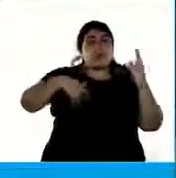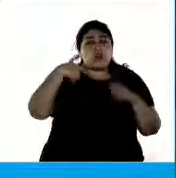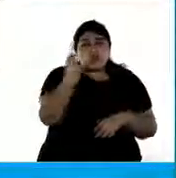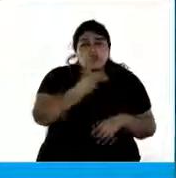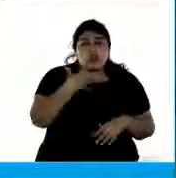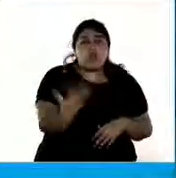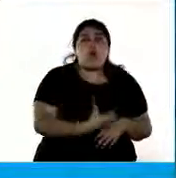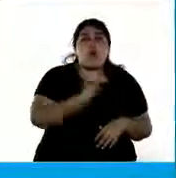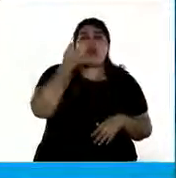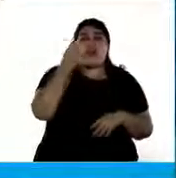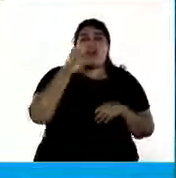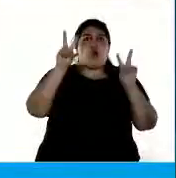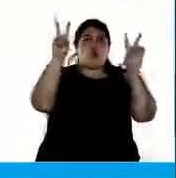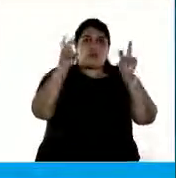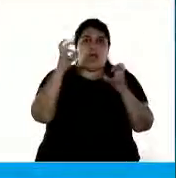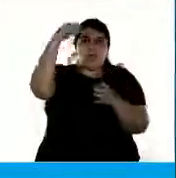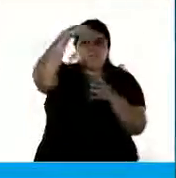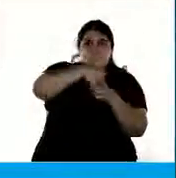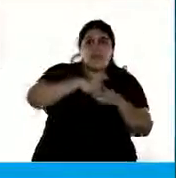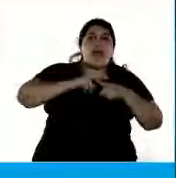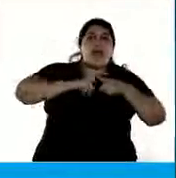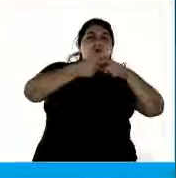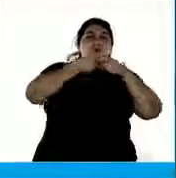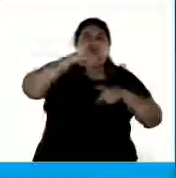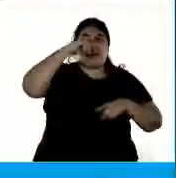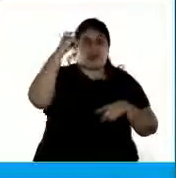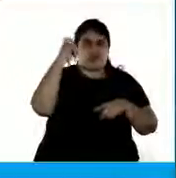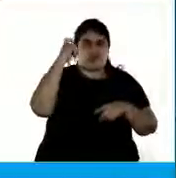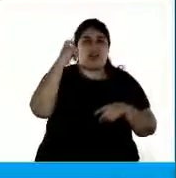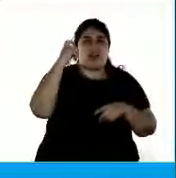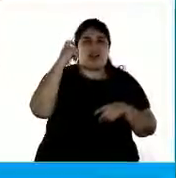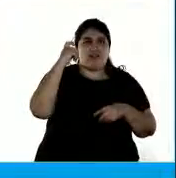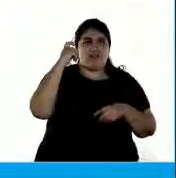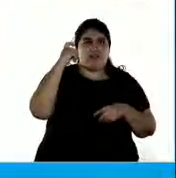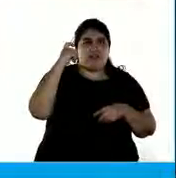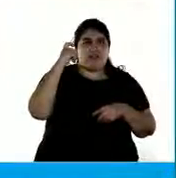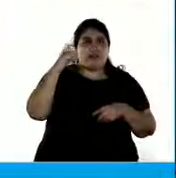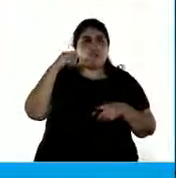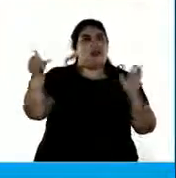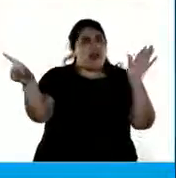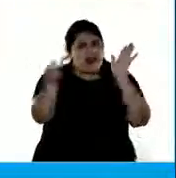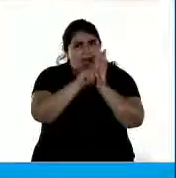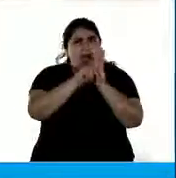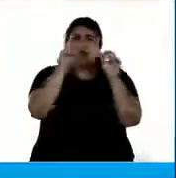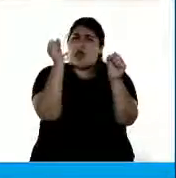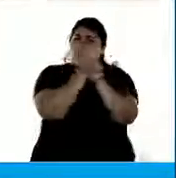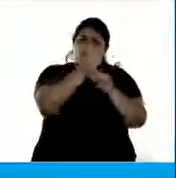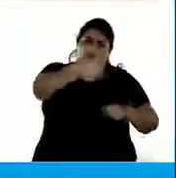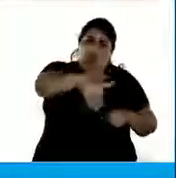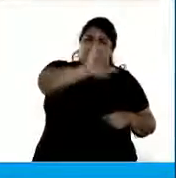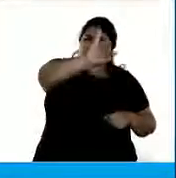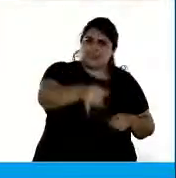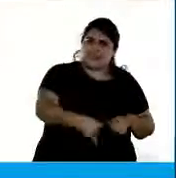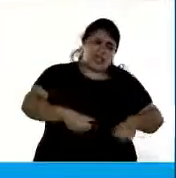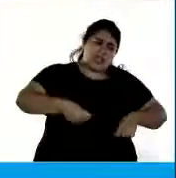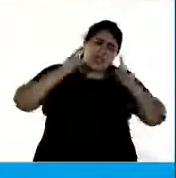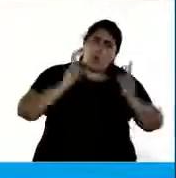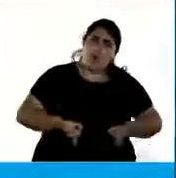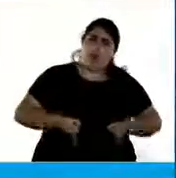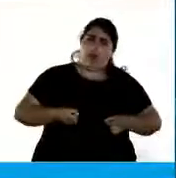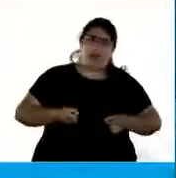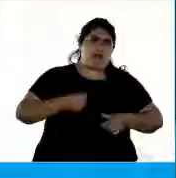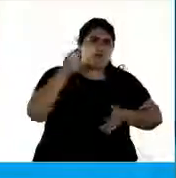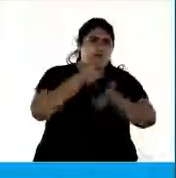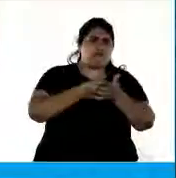colocar el tema en el debate nacional Será ley contra viento y marea